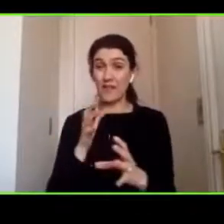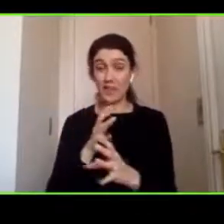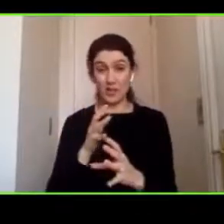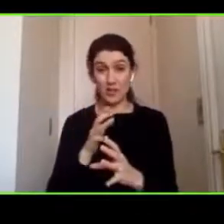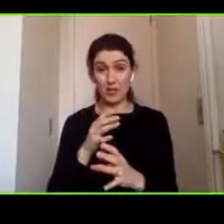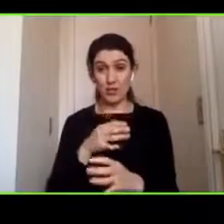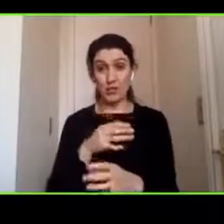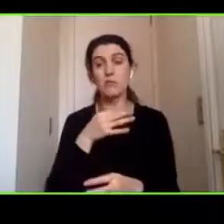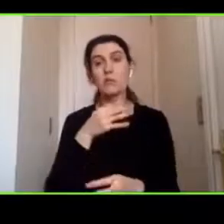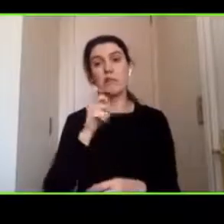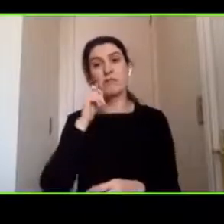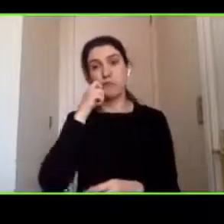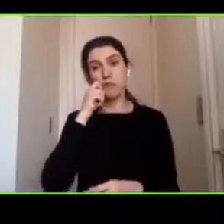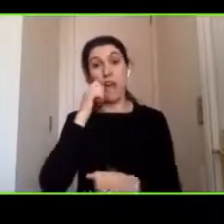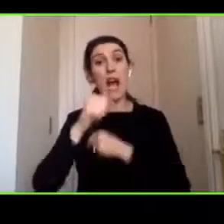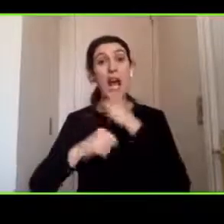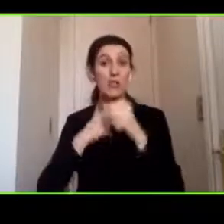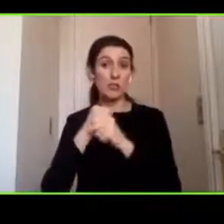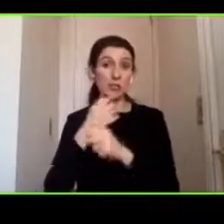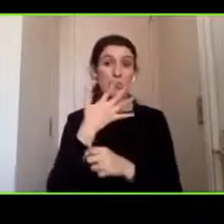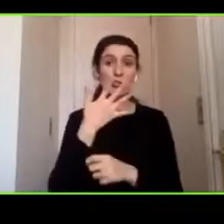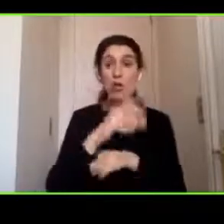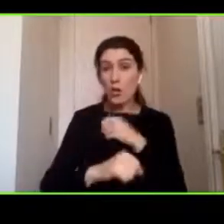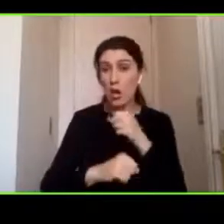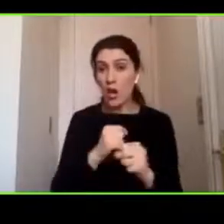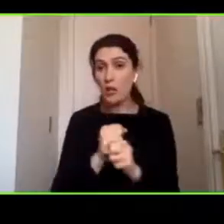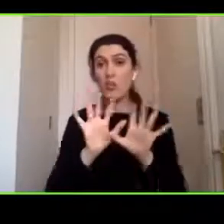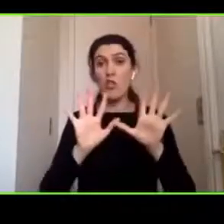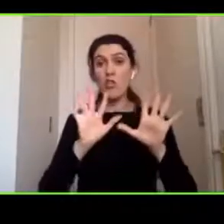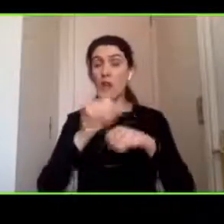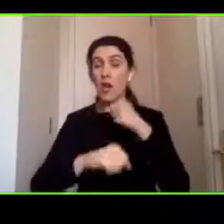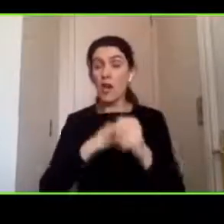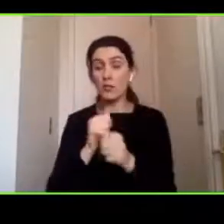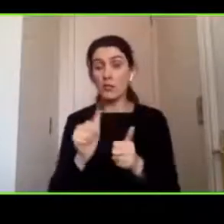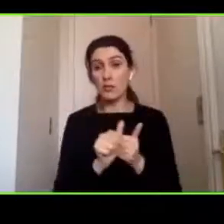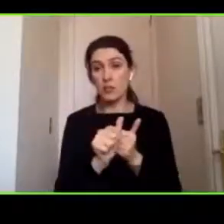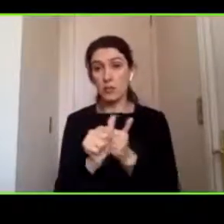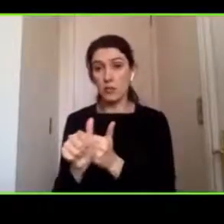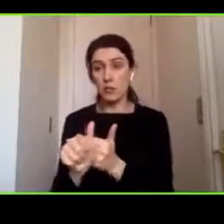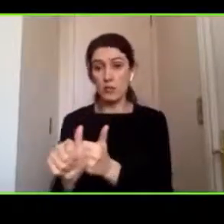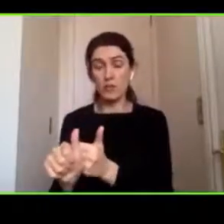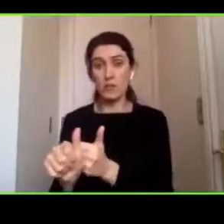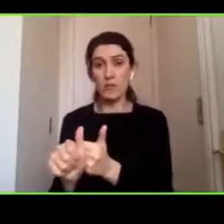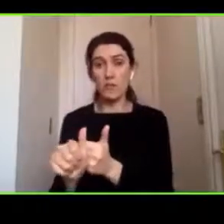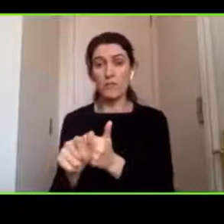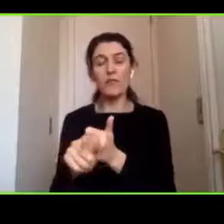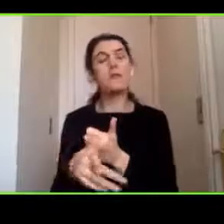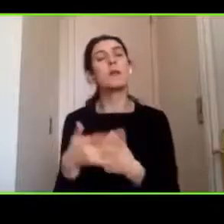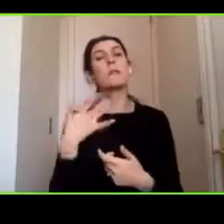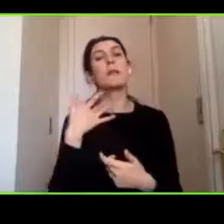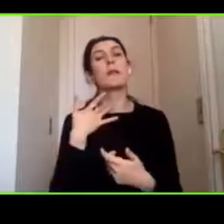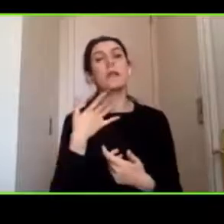cinco diez años de seguimiento en el sentido de evaluar funciones